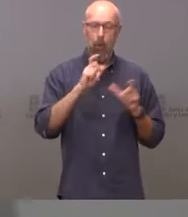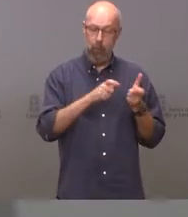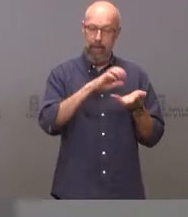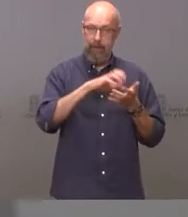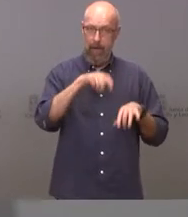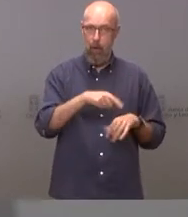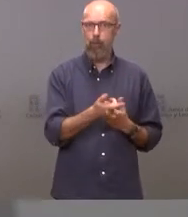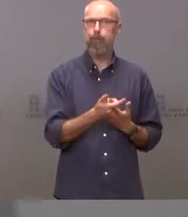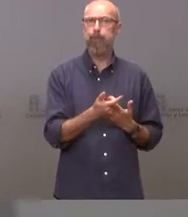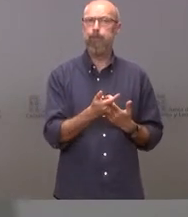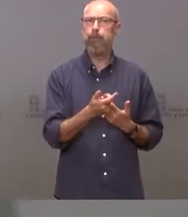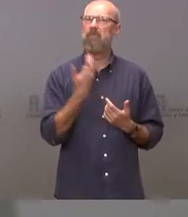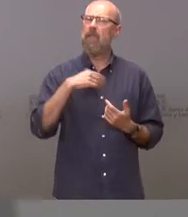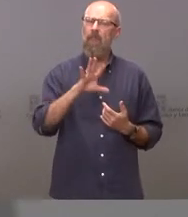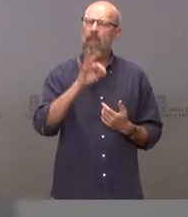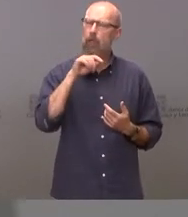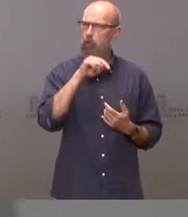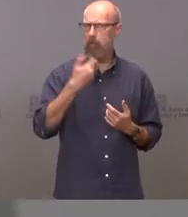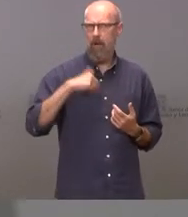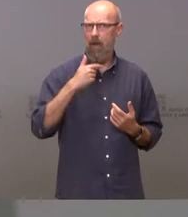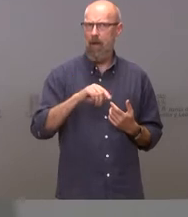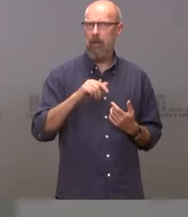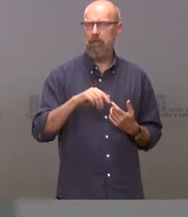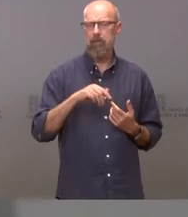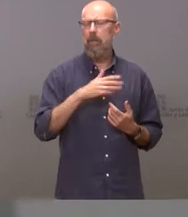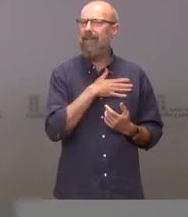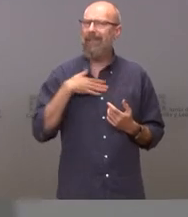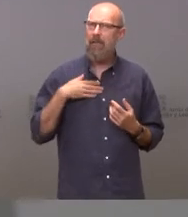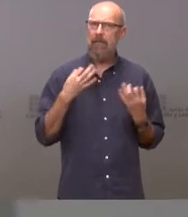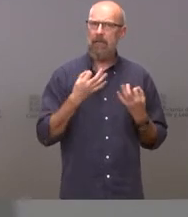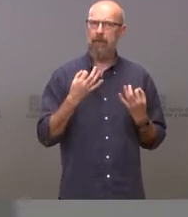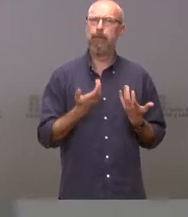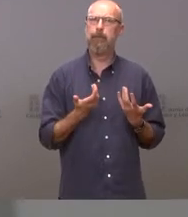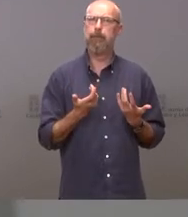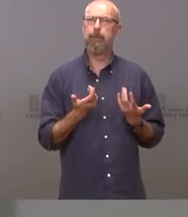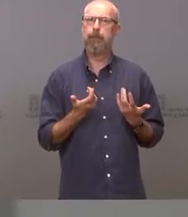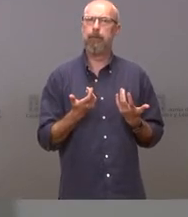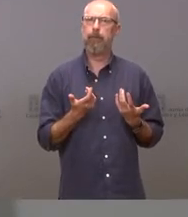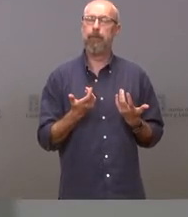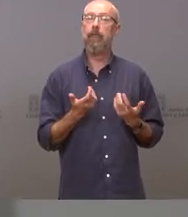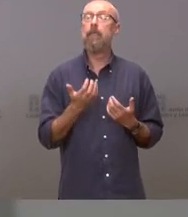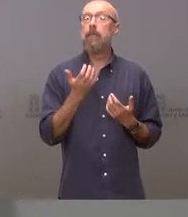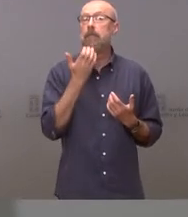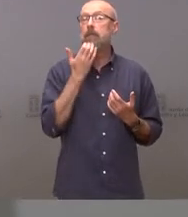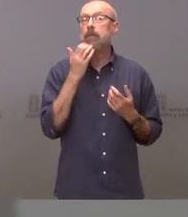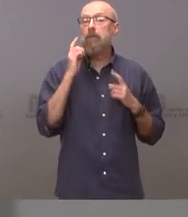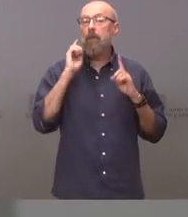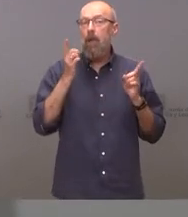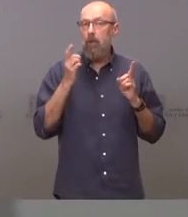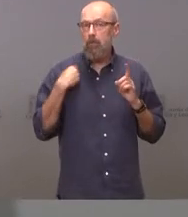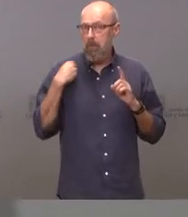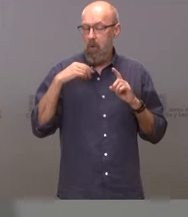tiene la decisión, tiene la intención, de, si de la investigación de los hechos,